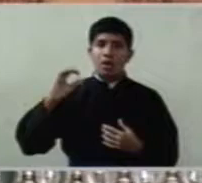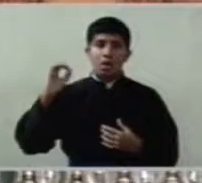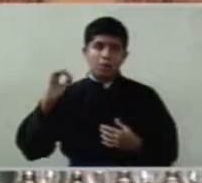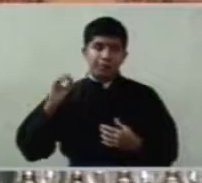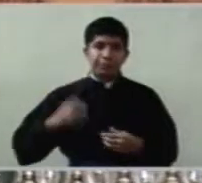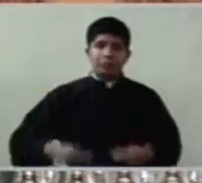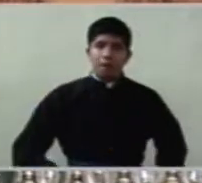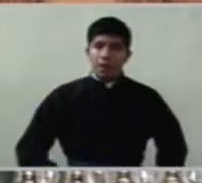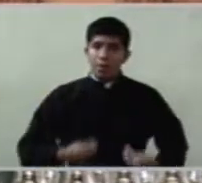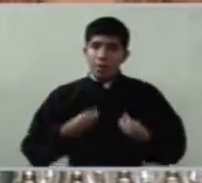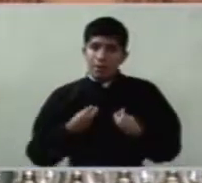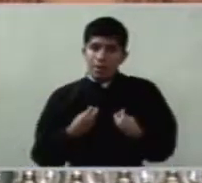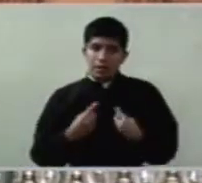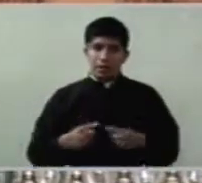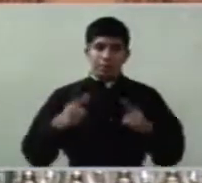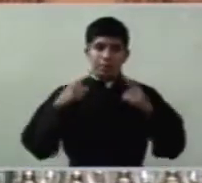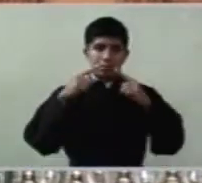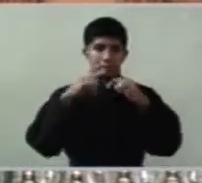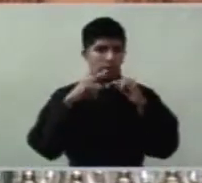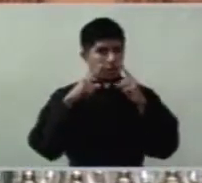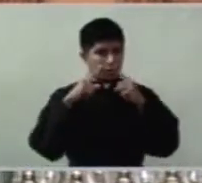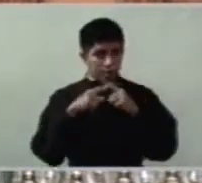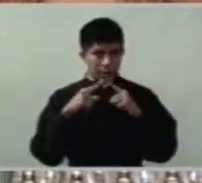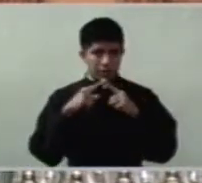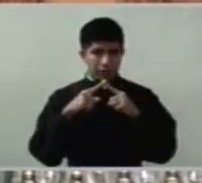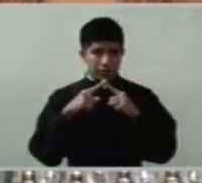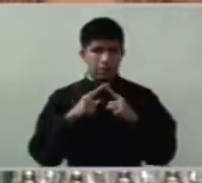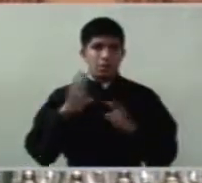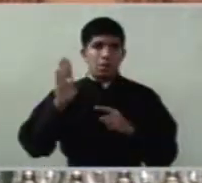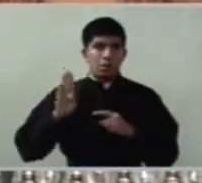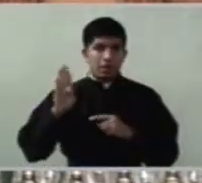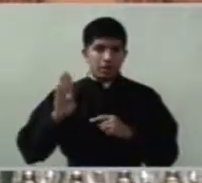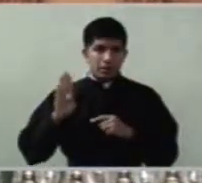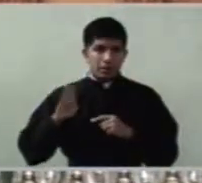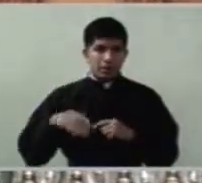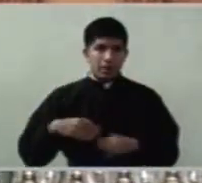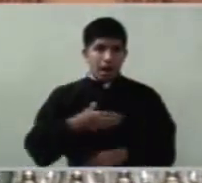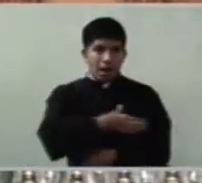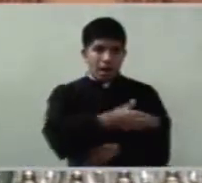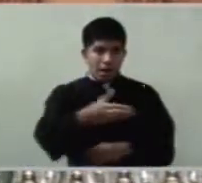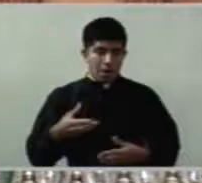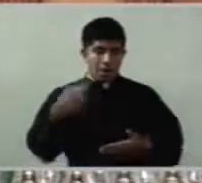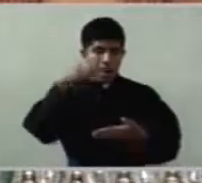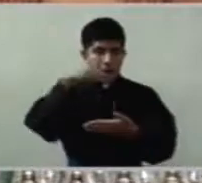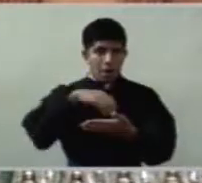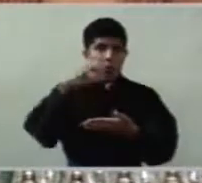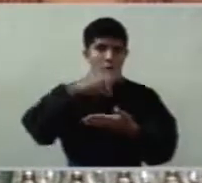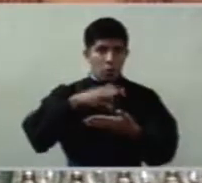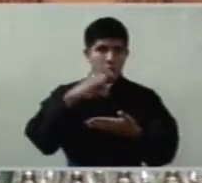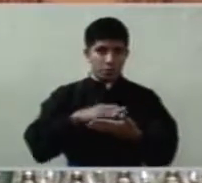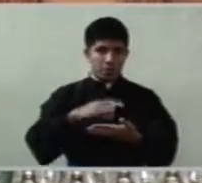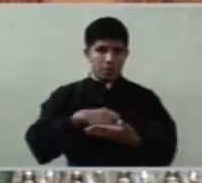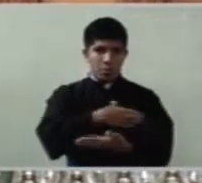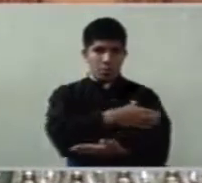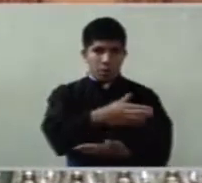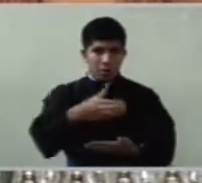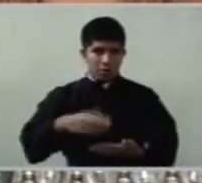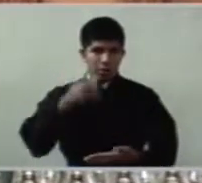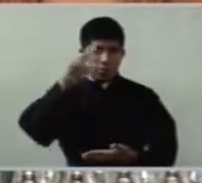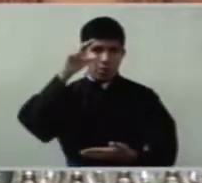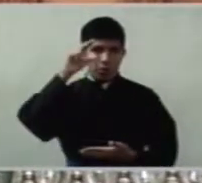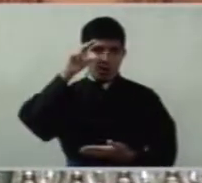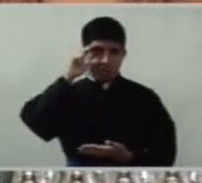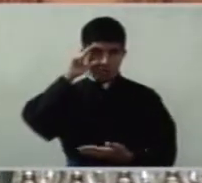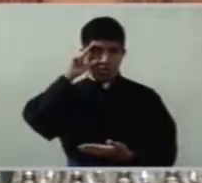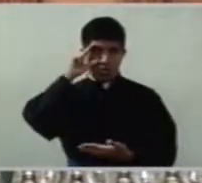a partir de ese ejemplo, del cultivo de la vid, del